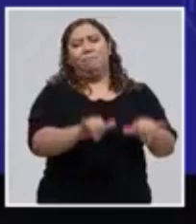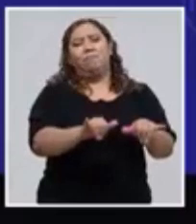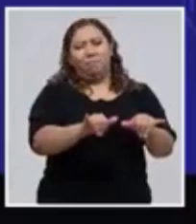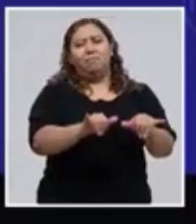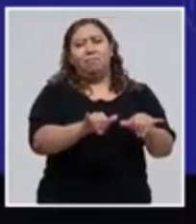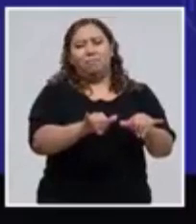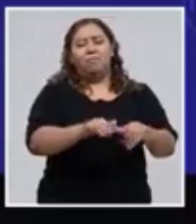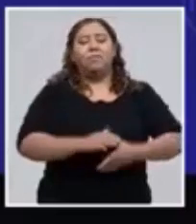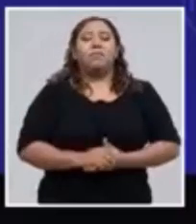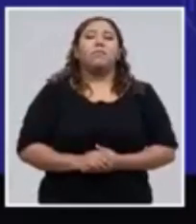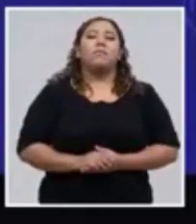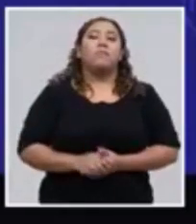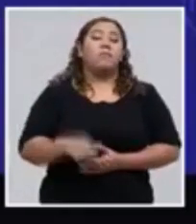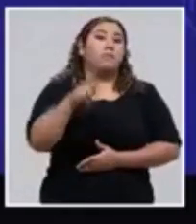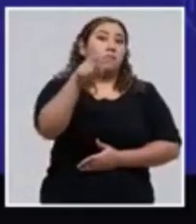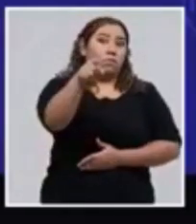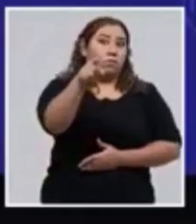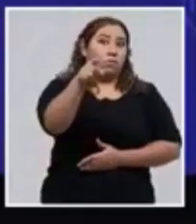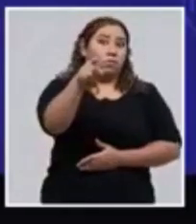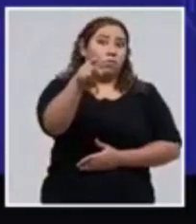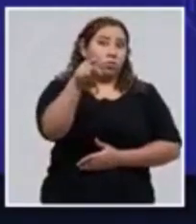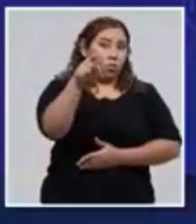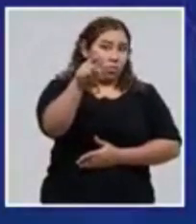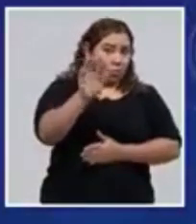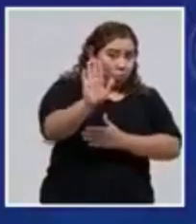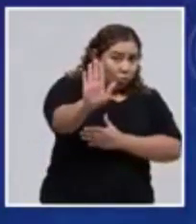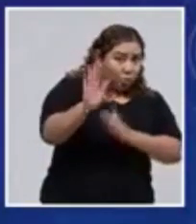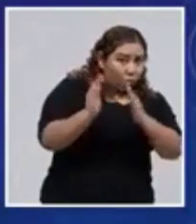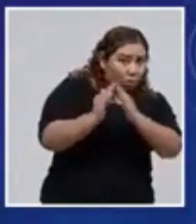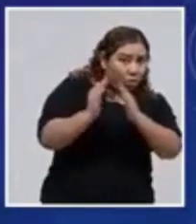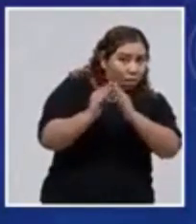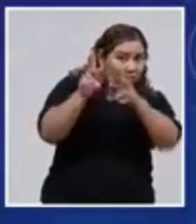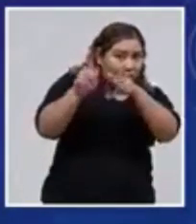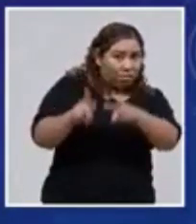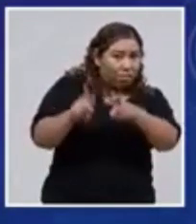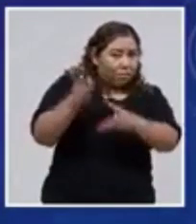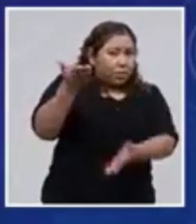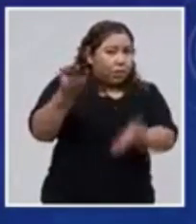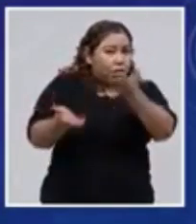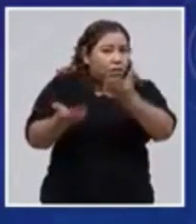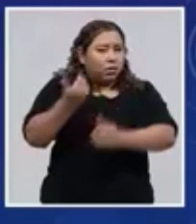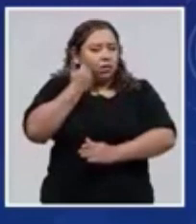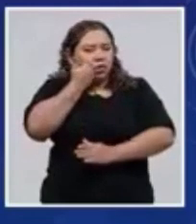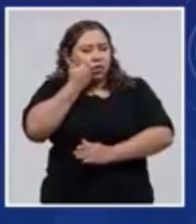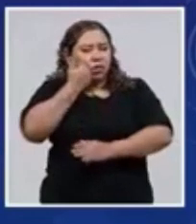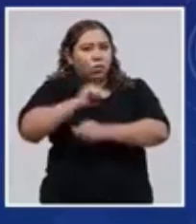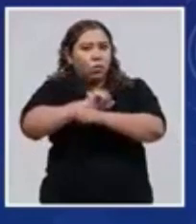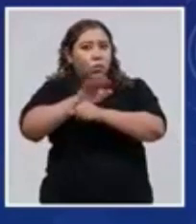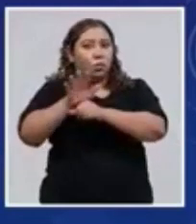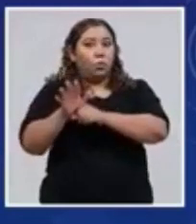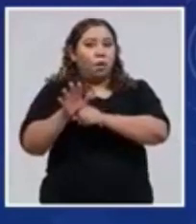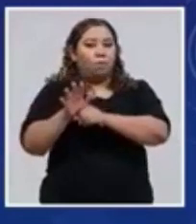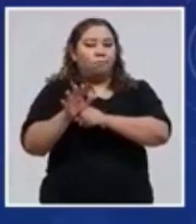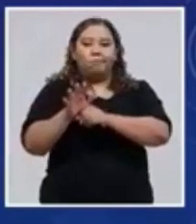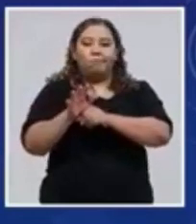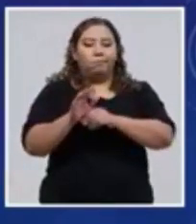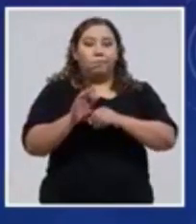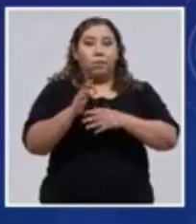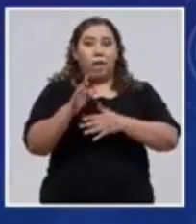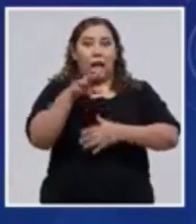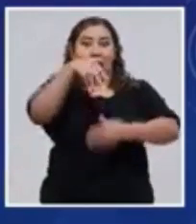Y si tiene una persona en su vivienda que tiene sospechas o ha sido diagnosticado con COVID, está en aislamiento,